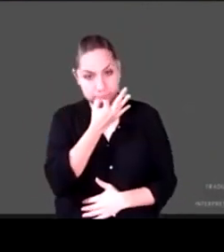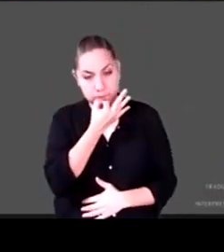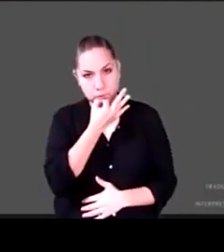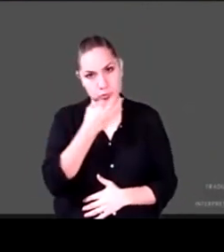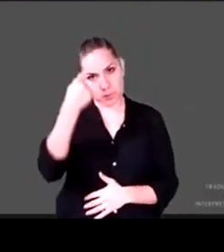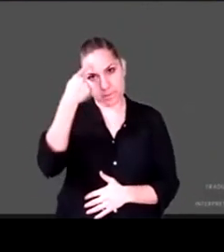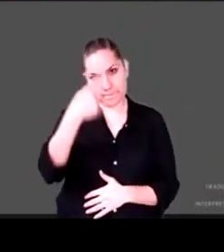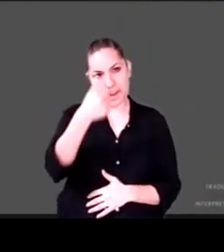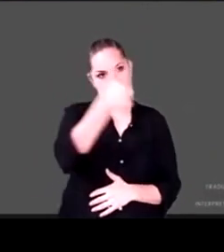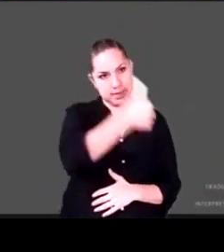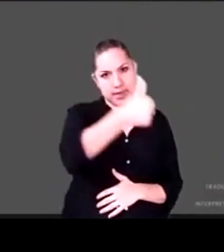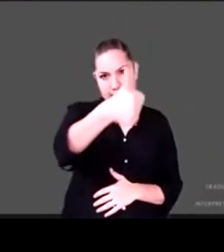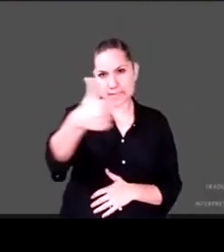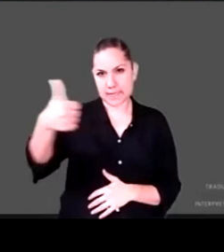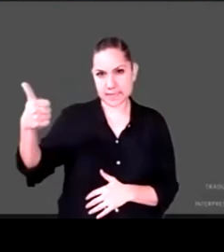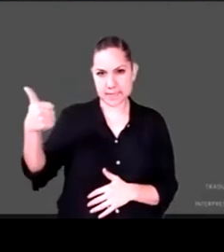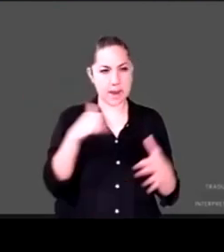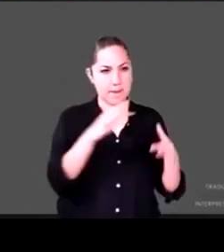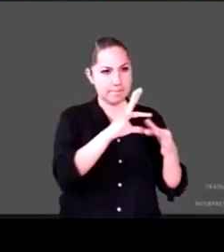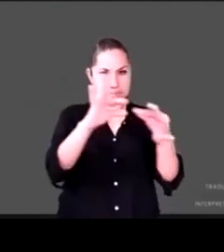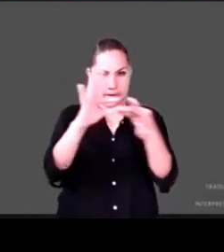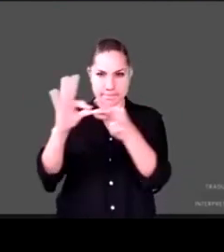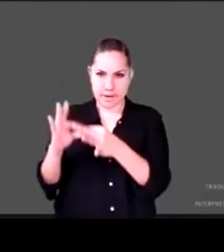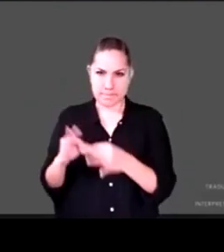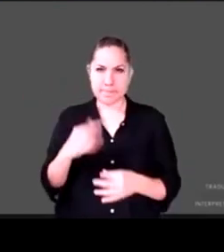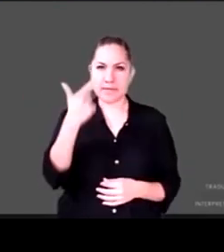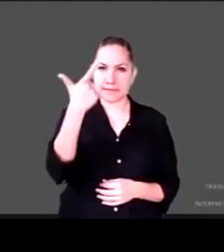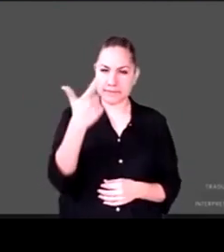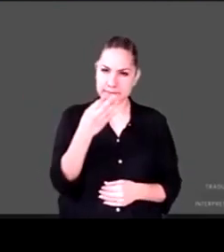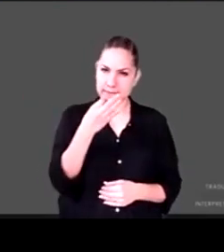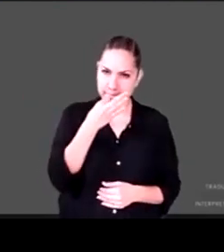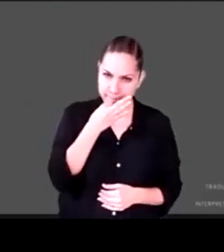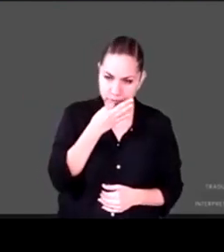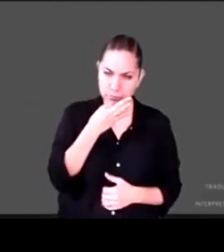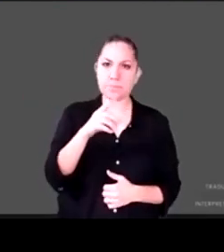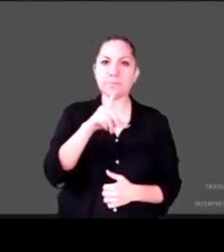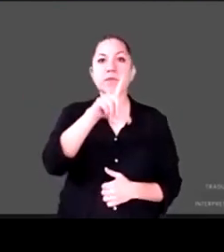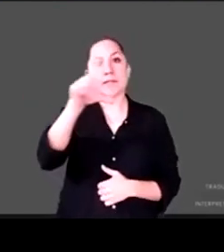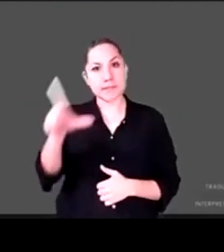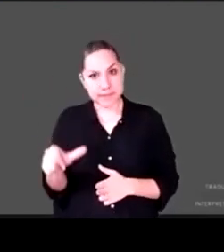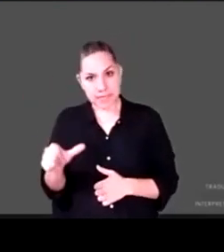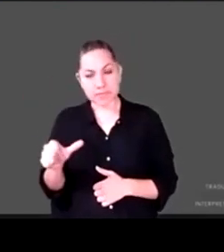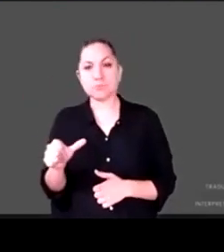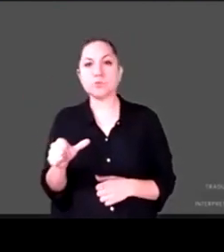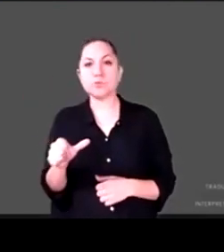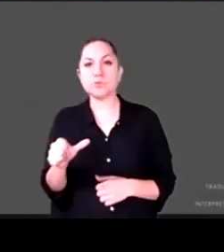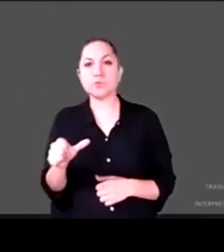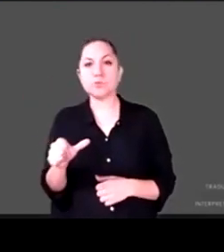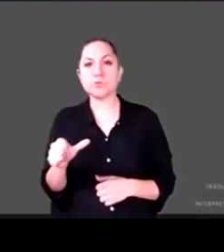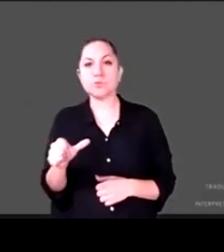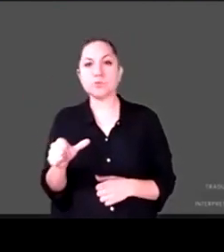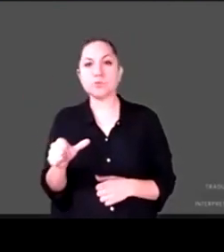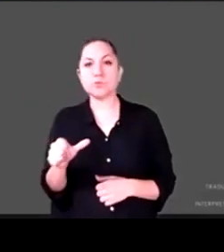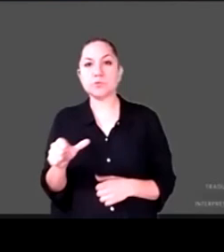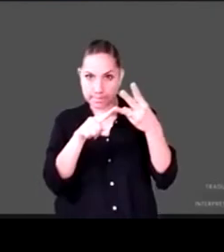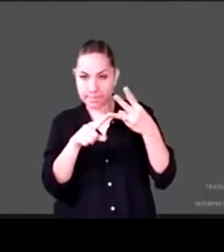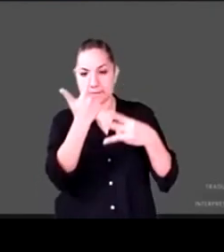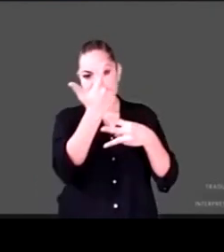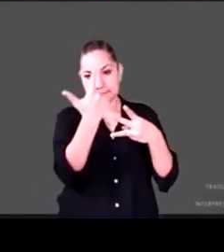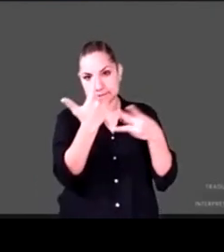las participantes. Y nos vamos a seguir en una serie de tres rondas, posteriormente a esta intervención,